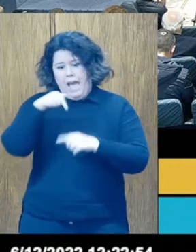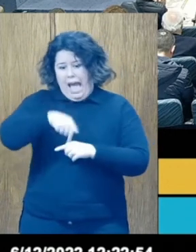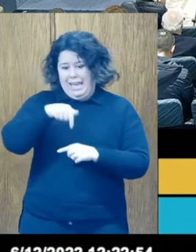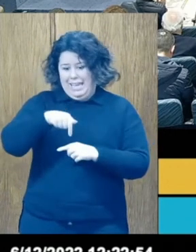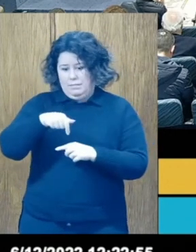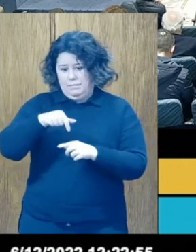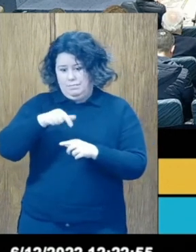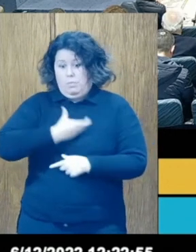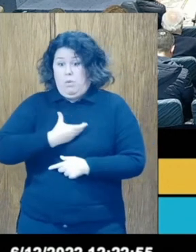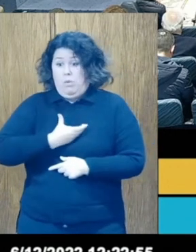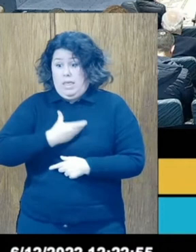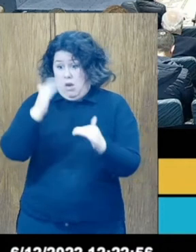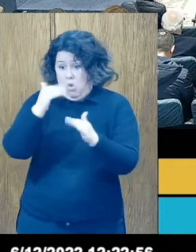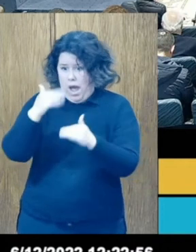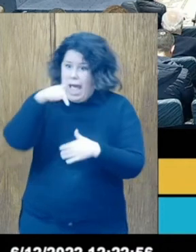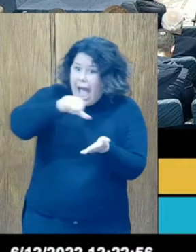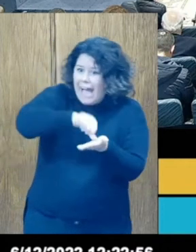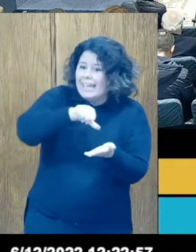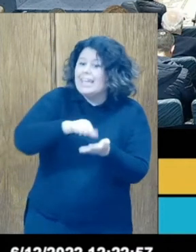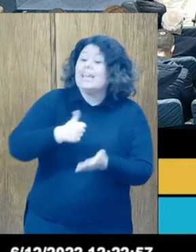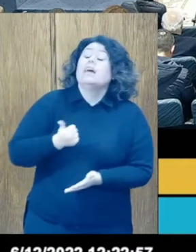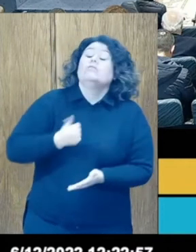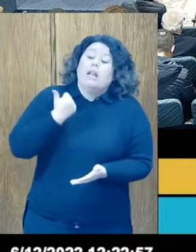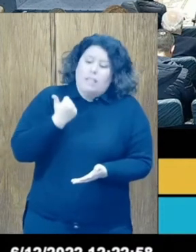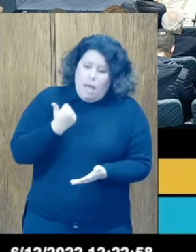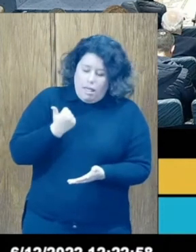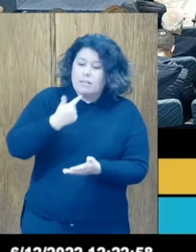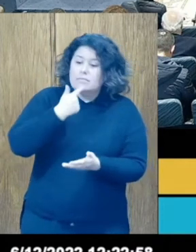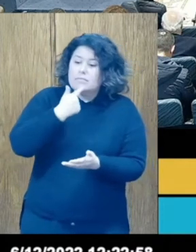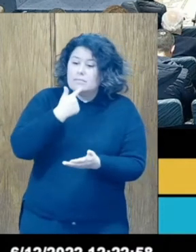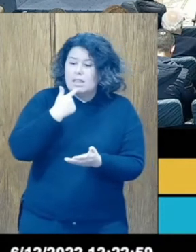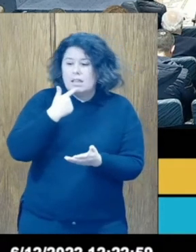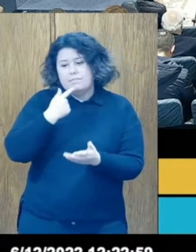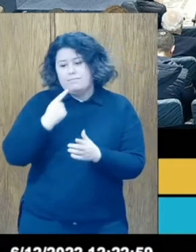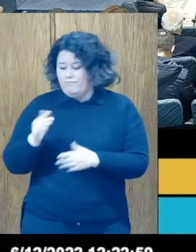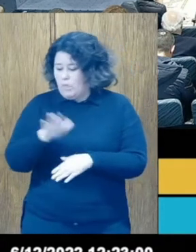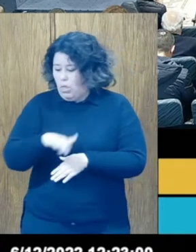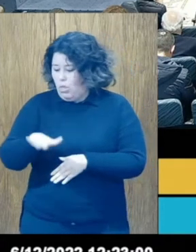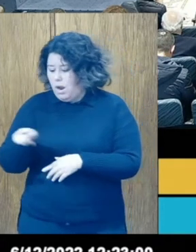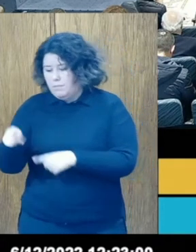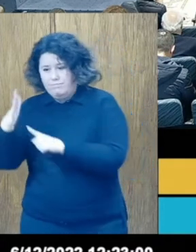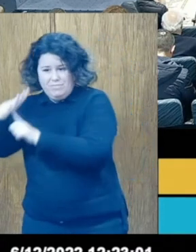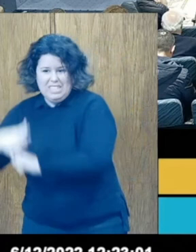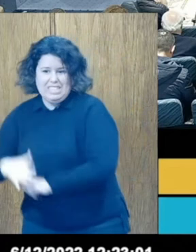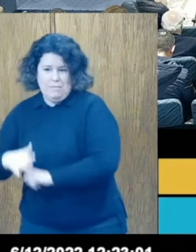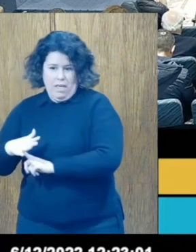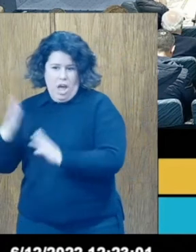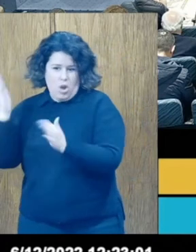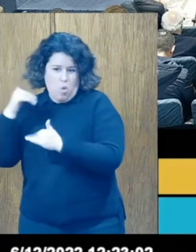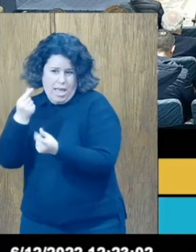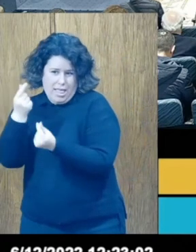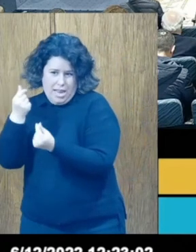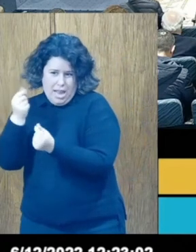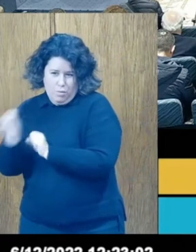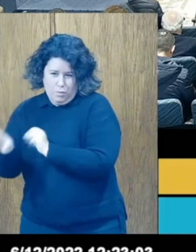el centro de poder, una gran parte del resto del territorio se encuentra huérfano de esas inversiones. Todo se maquilla por acción de